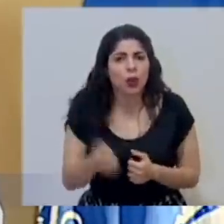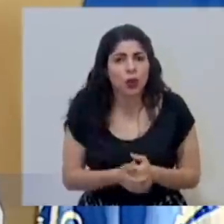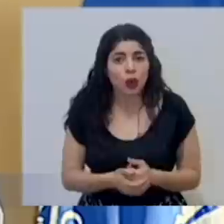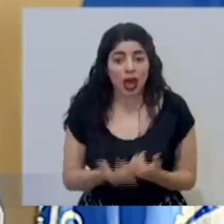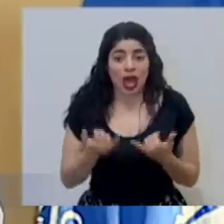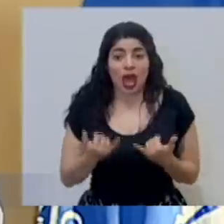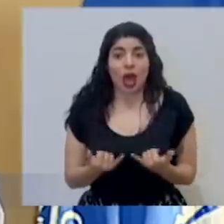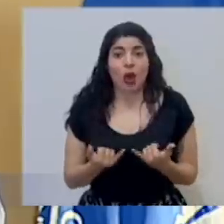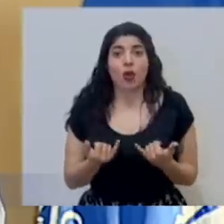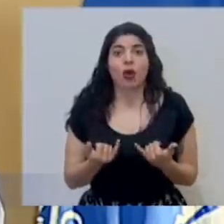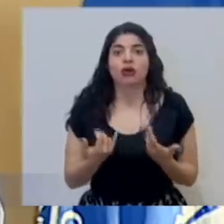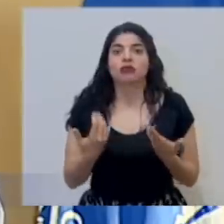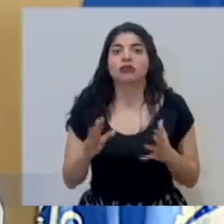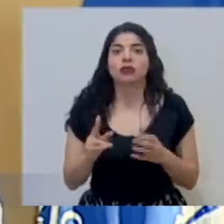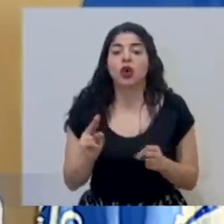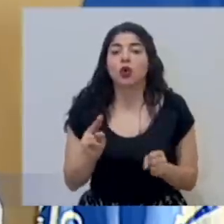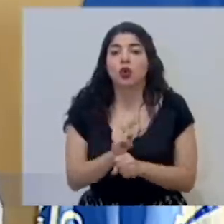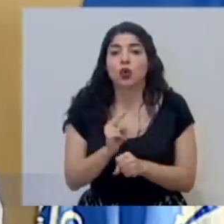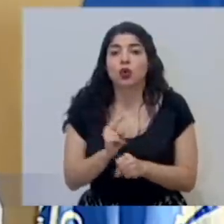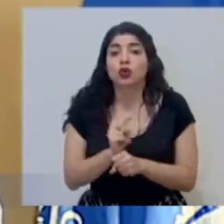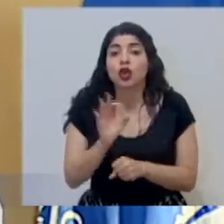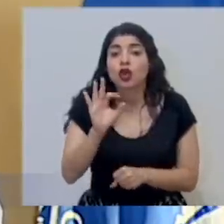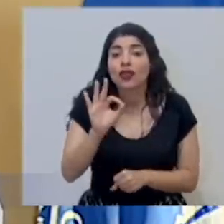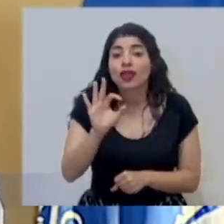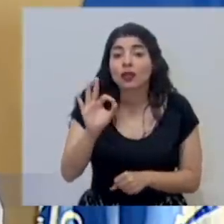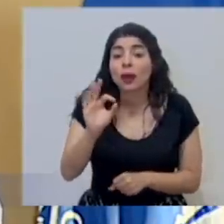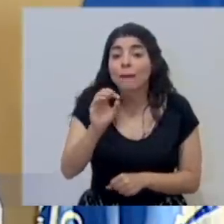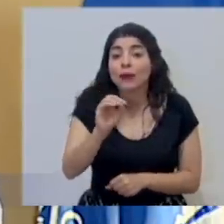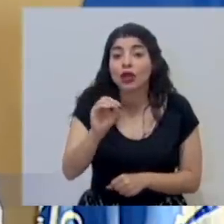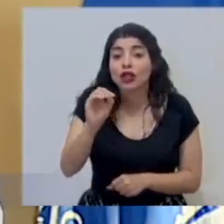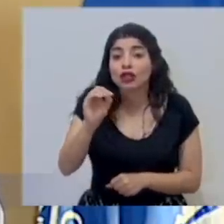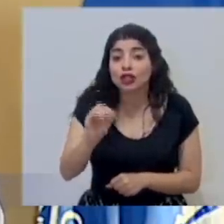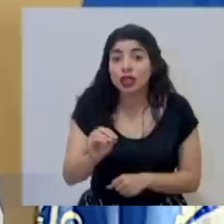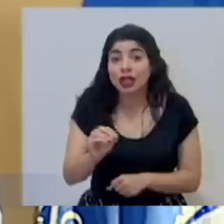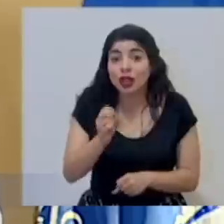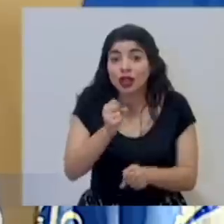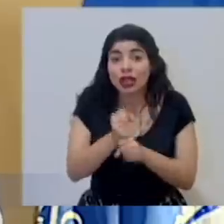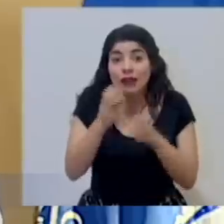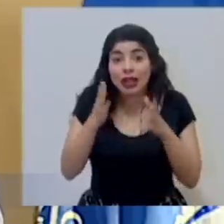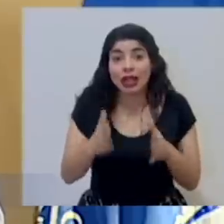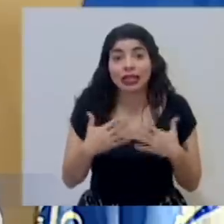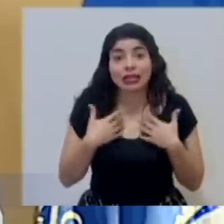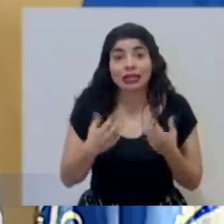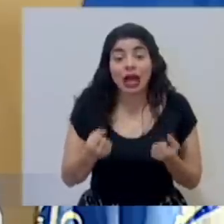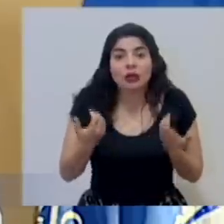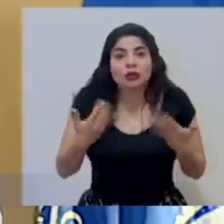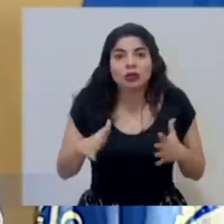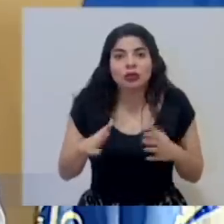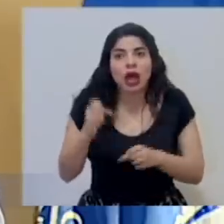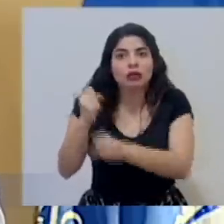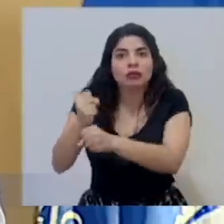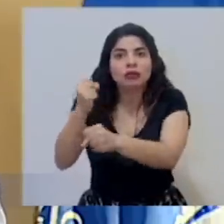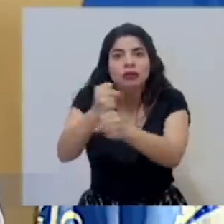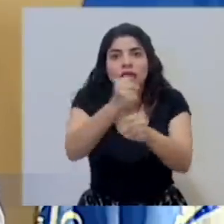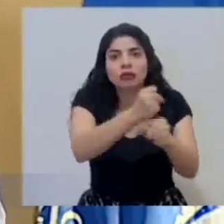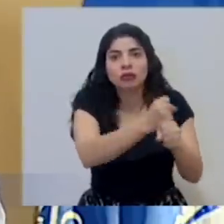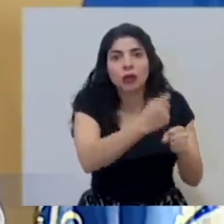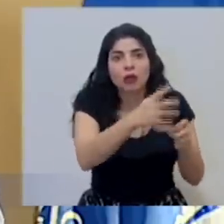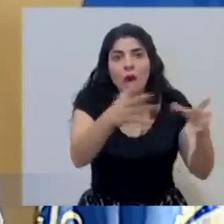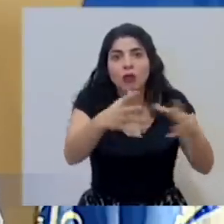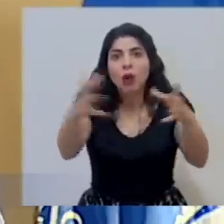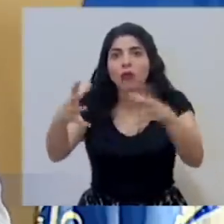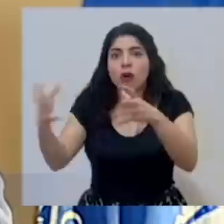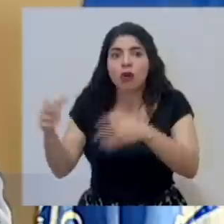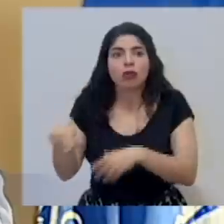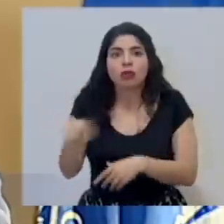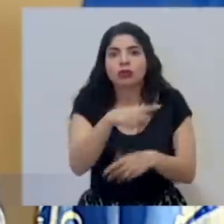ya estamos utilizando casi que el 99 por ciento del personal de salud en los diferentes centros para ampliar la capacidad de